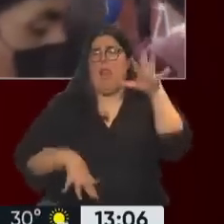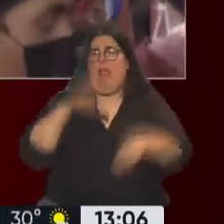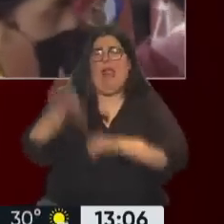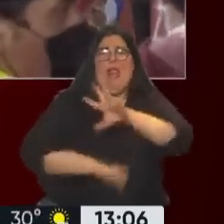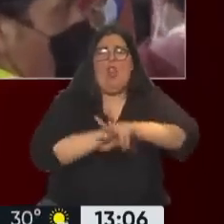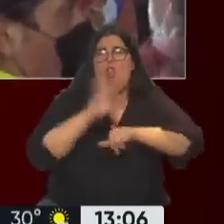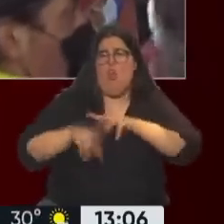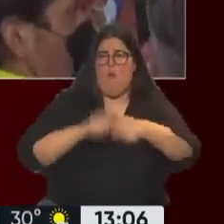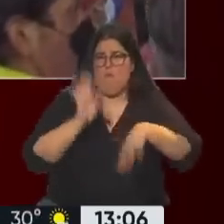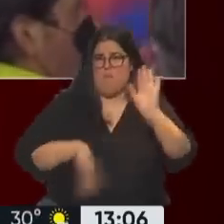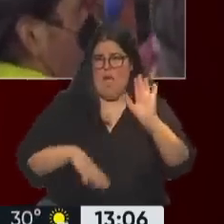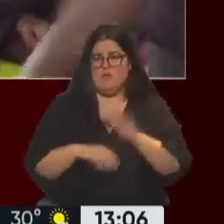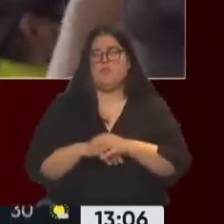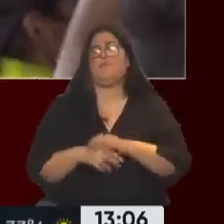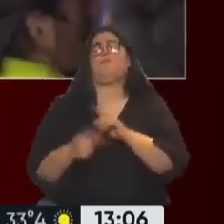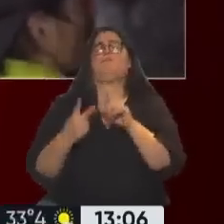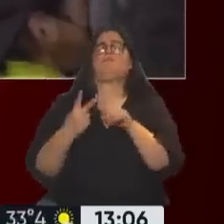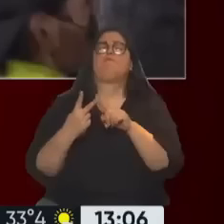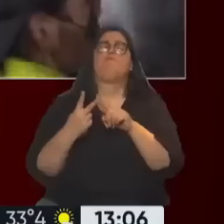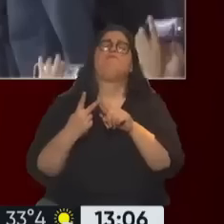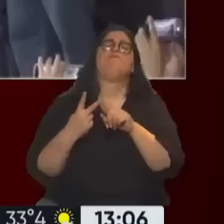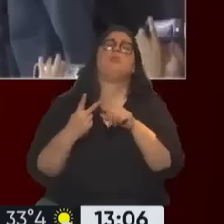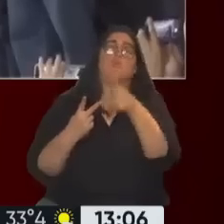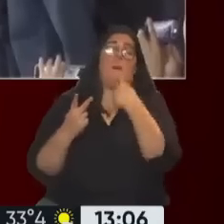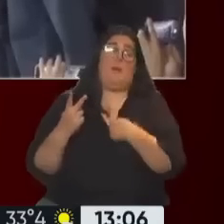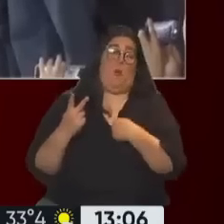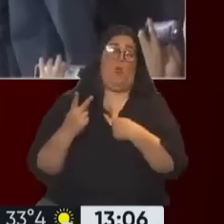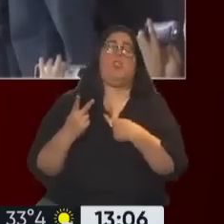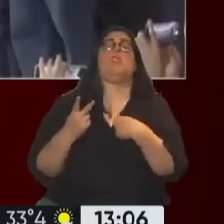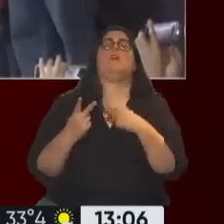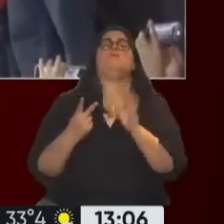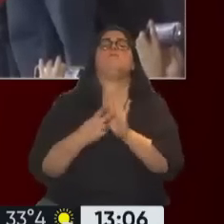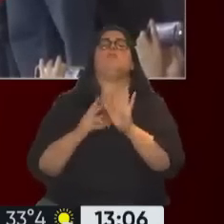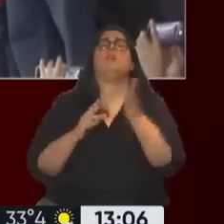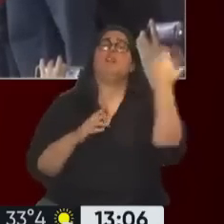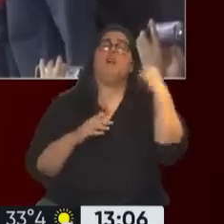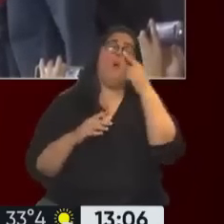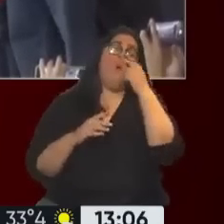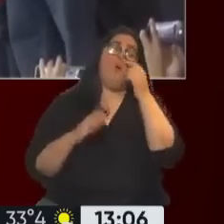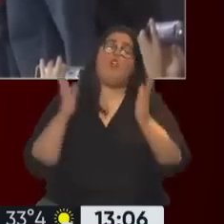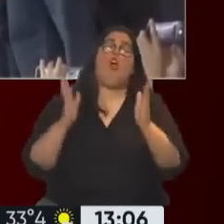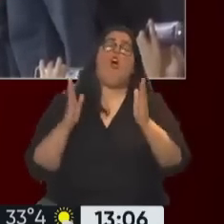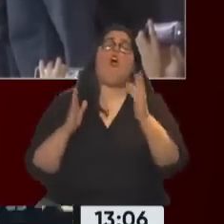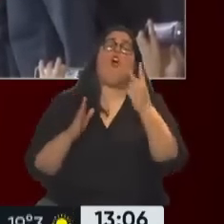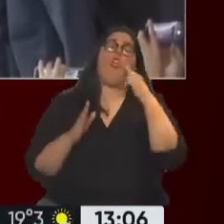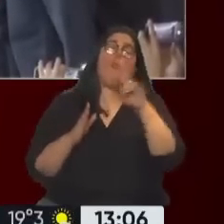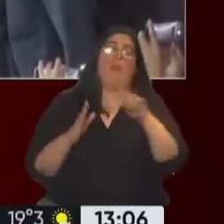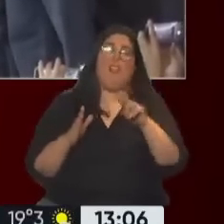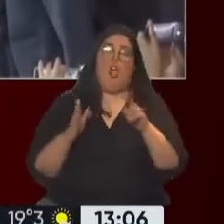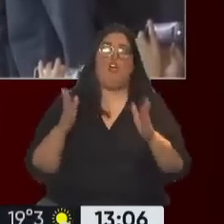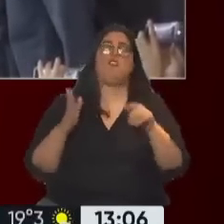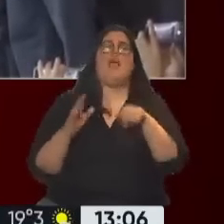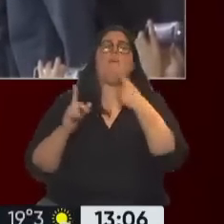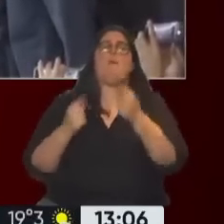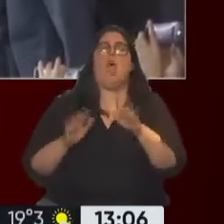reflexión. Segunda reflexión, respondiendo a tu pregunta, bueno, las protestas de junio de 2022. Quiero